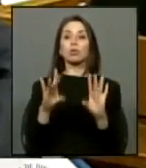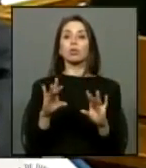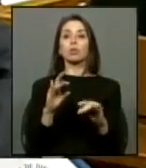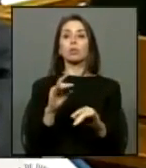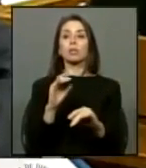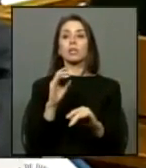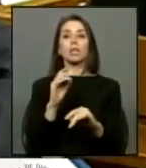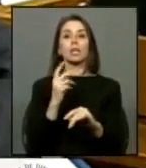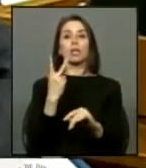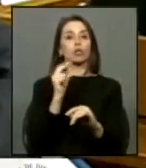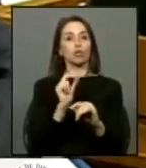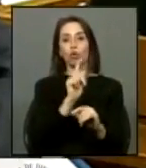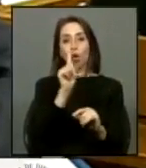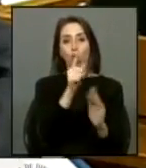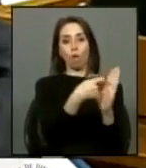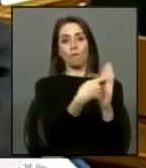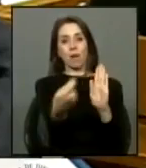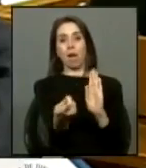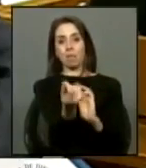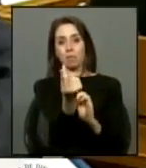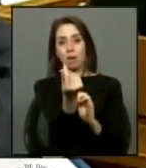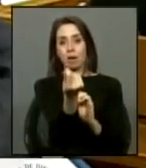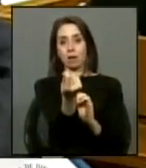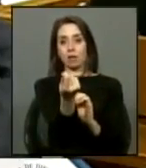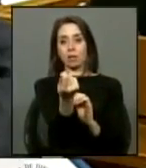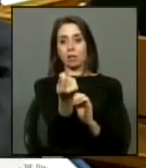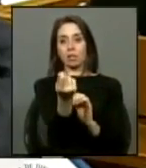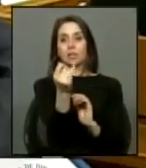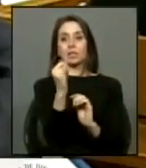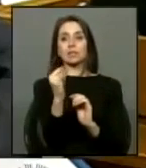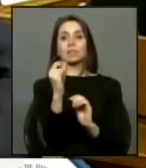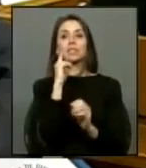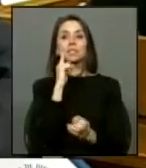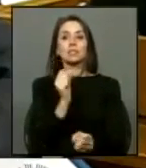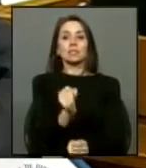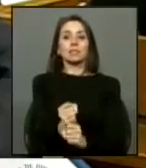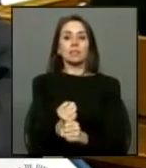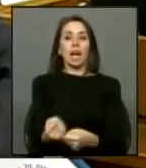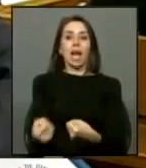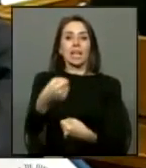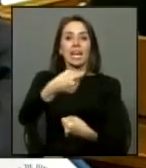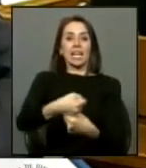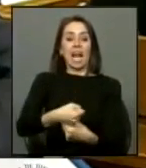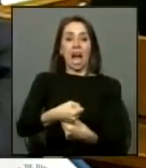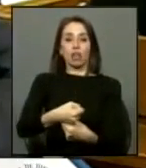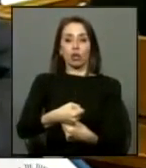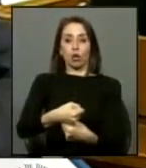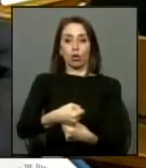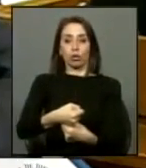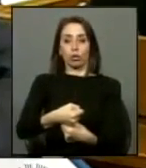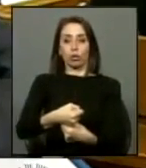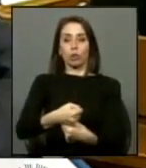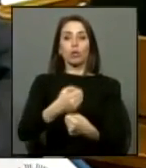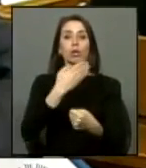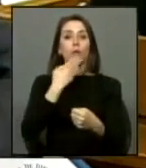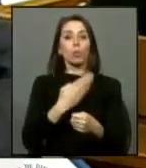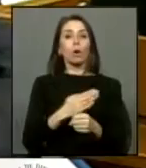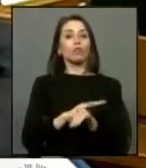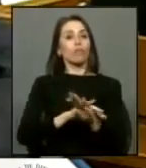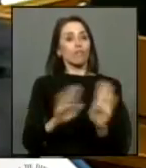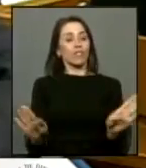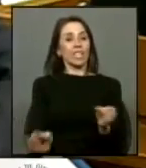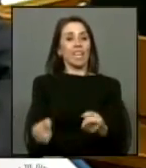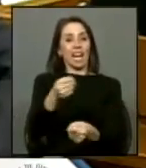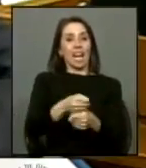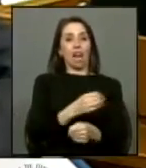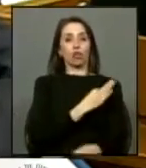se exceptúan del beneficio pero mientras se tienen el ejercicio de sus cargos y en consecuencia cuando no se ejerce